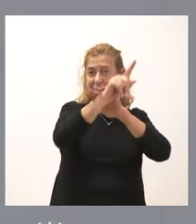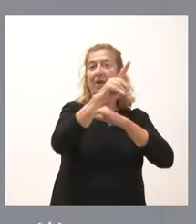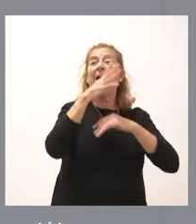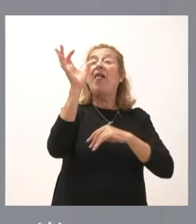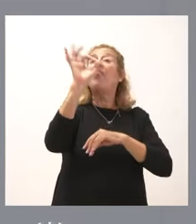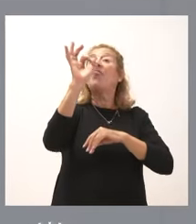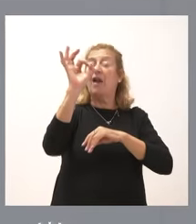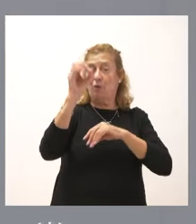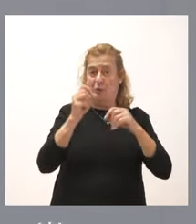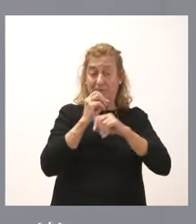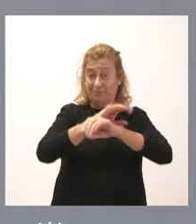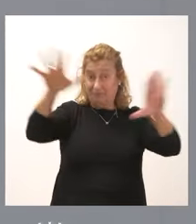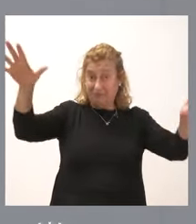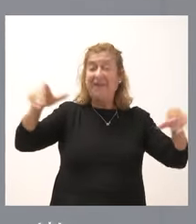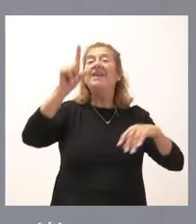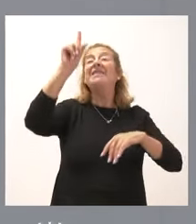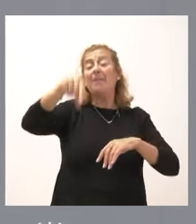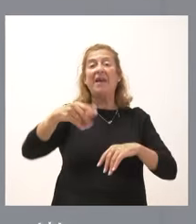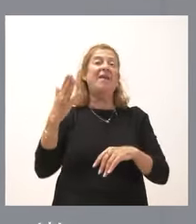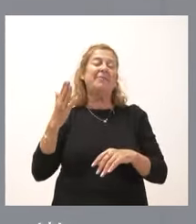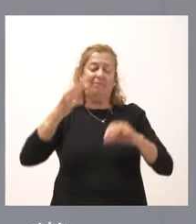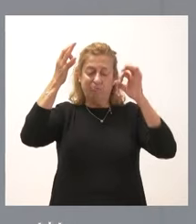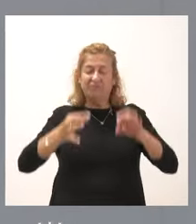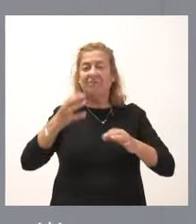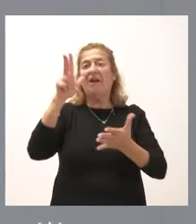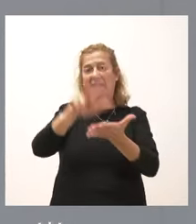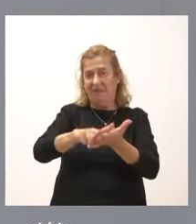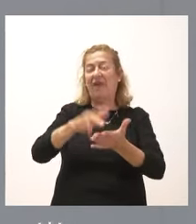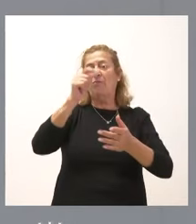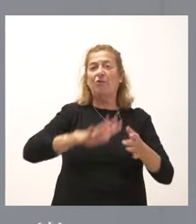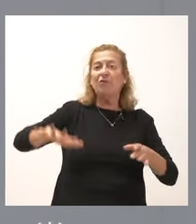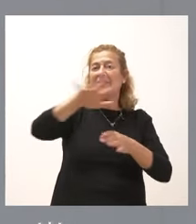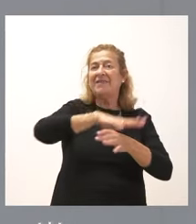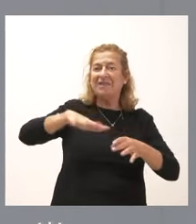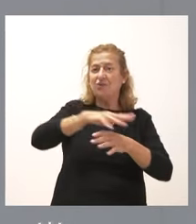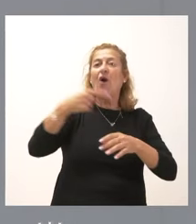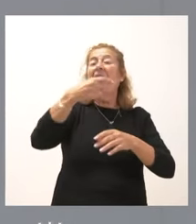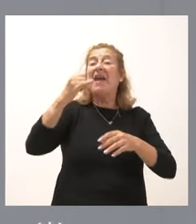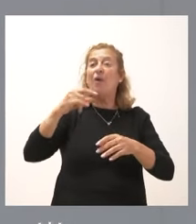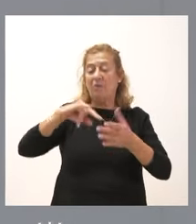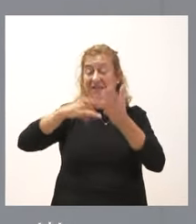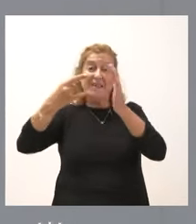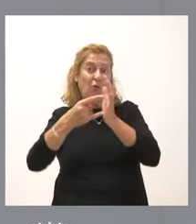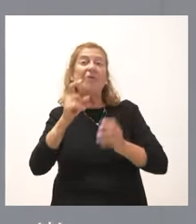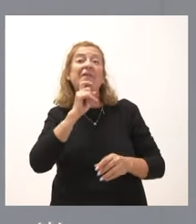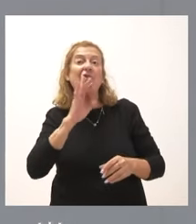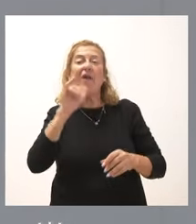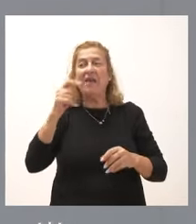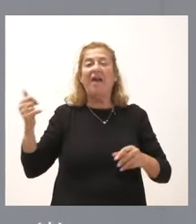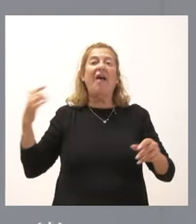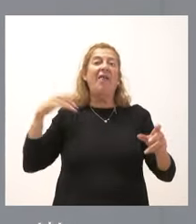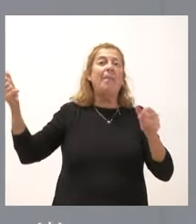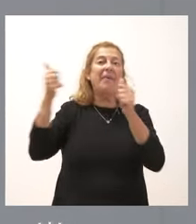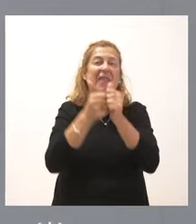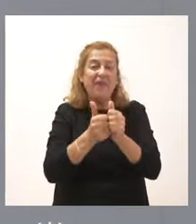emisiones. En segundo lugar, que tengan garantizado el suministro en un contexto geoestratégico difícil, donde hay dependencia de